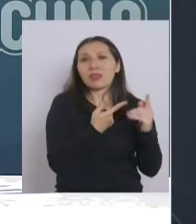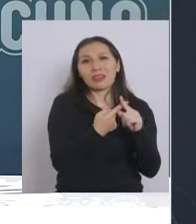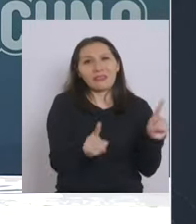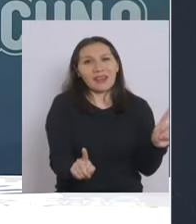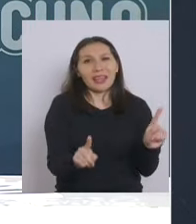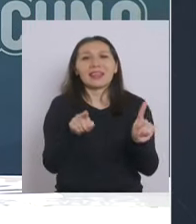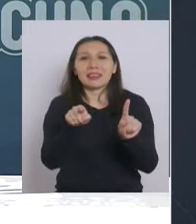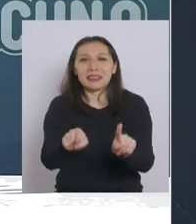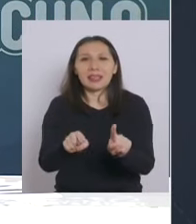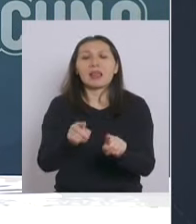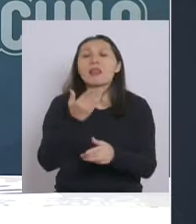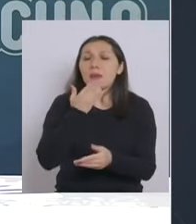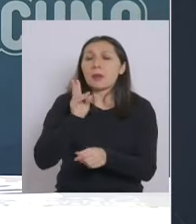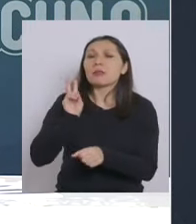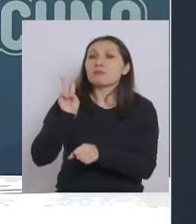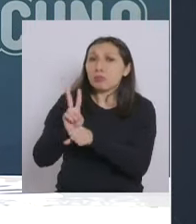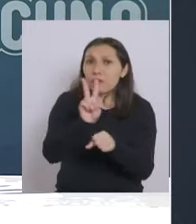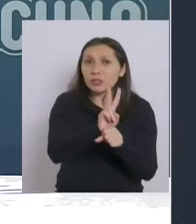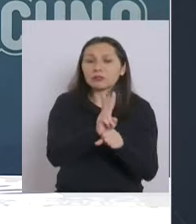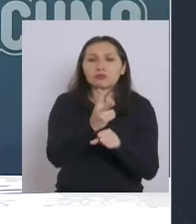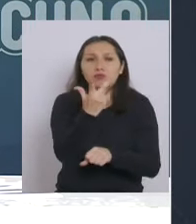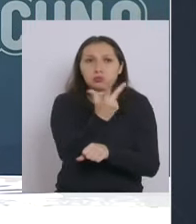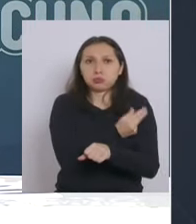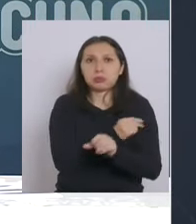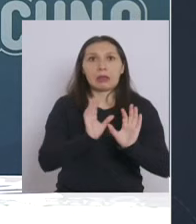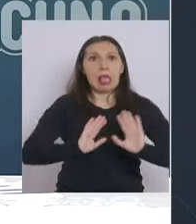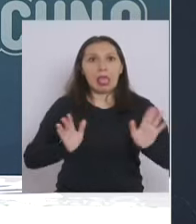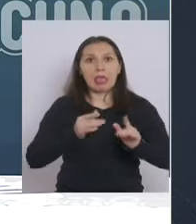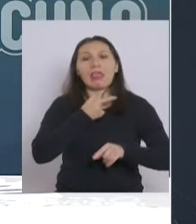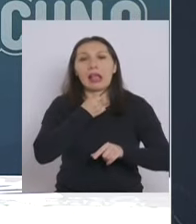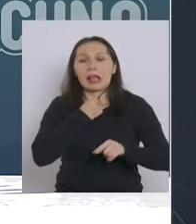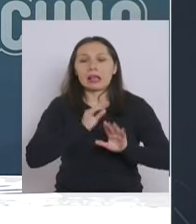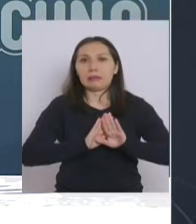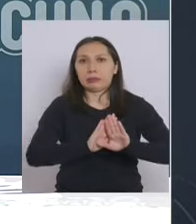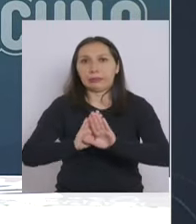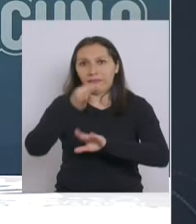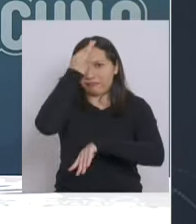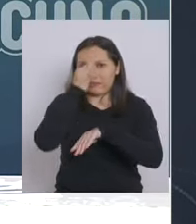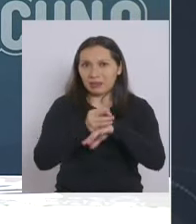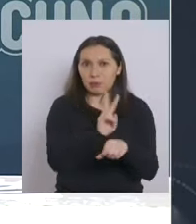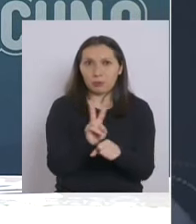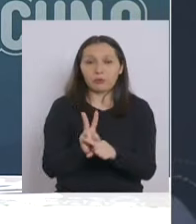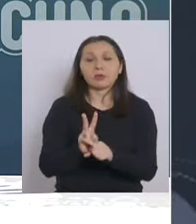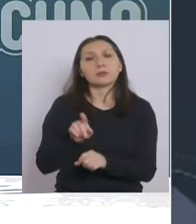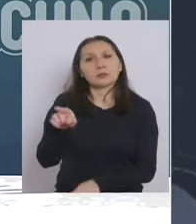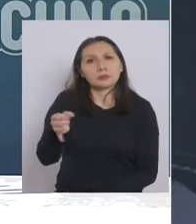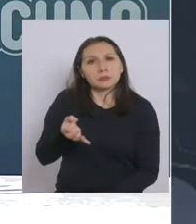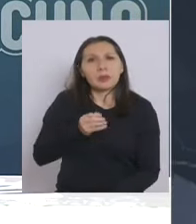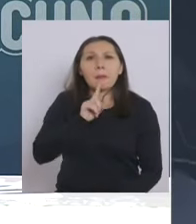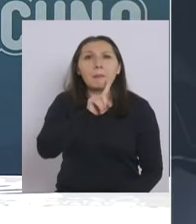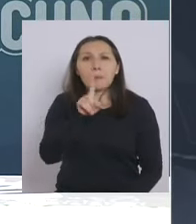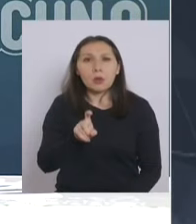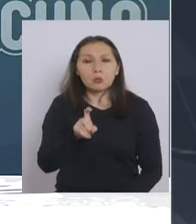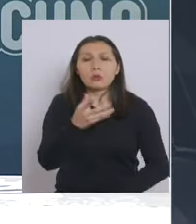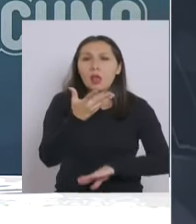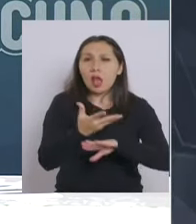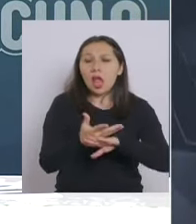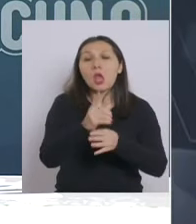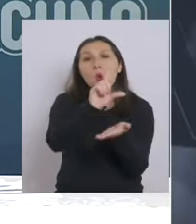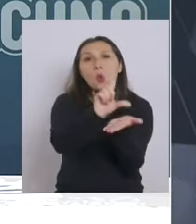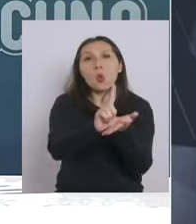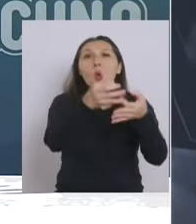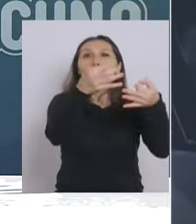profesores para evitar que ellos enfermen con respecto a la pregunta de si hay centros